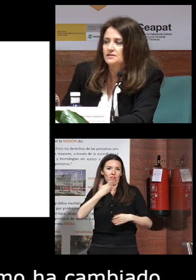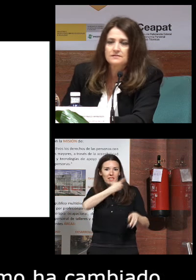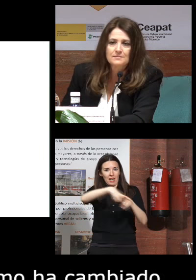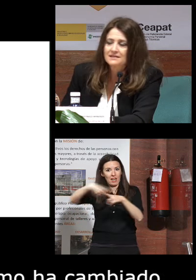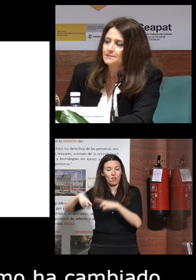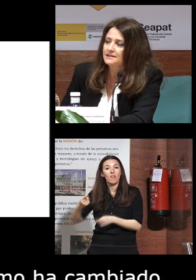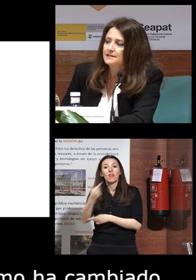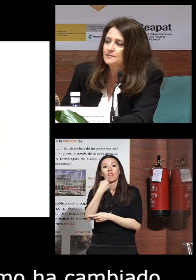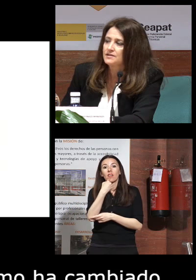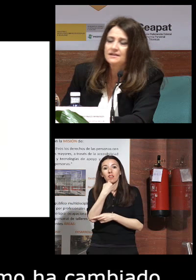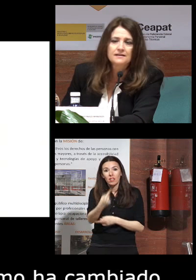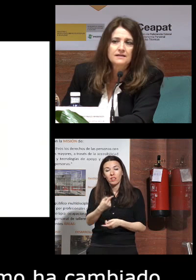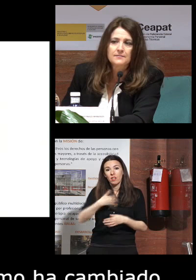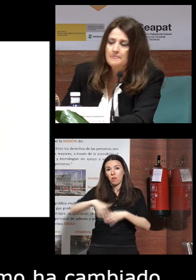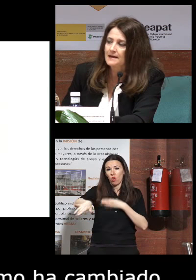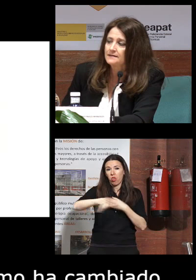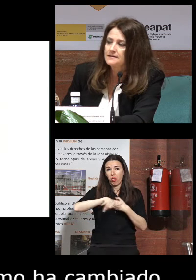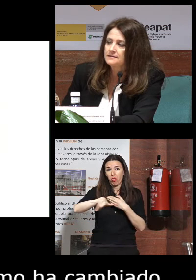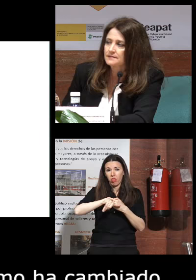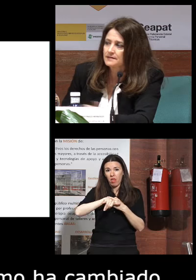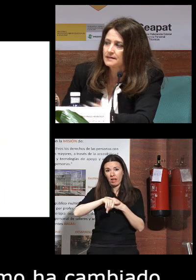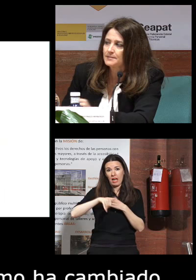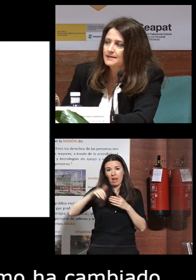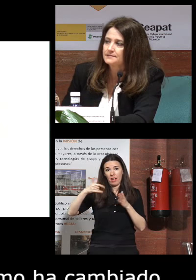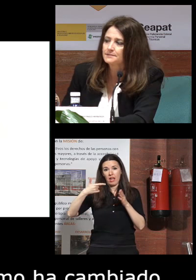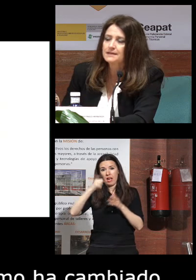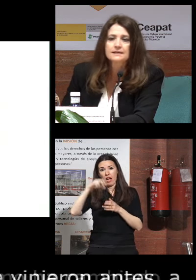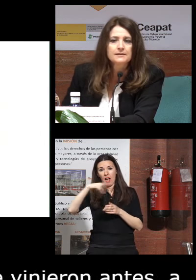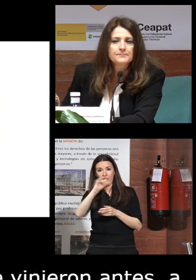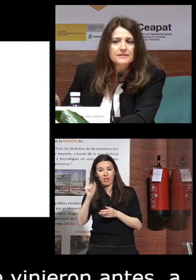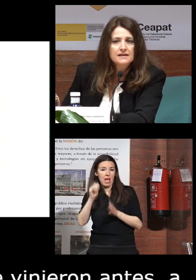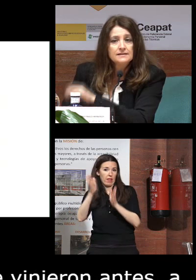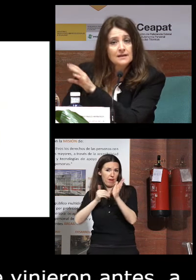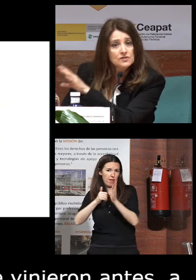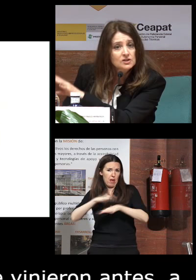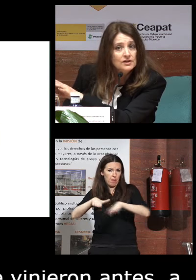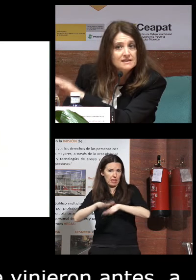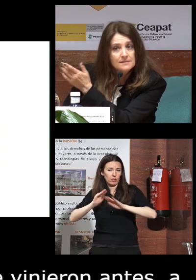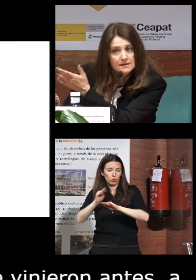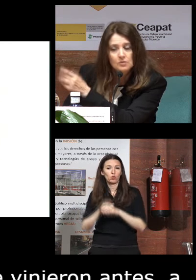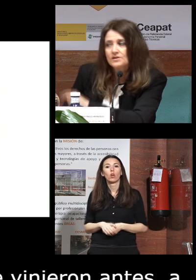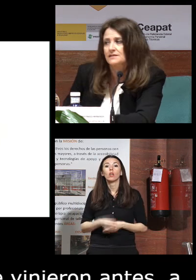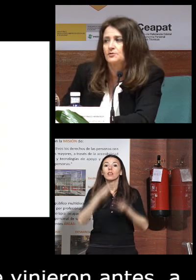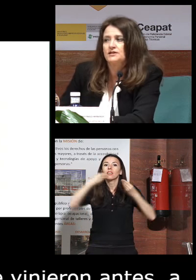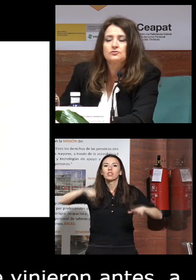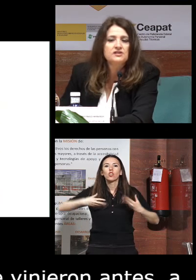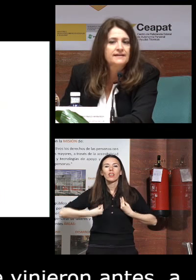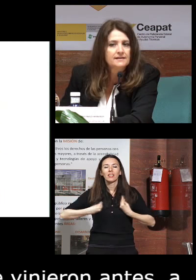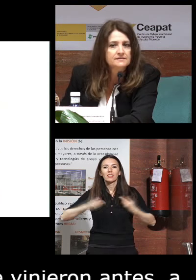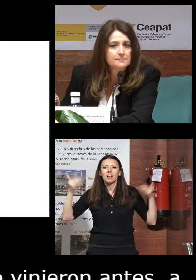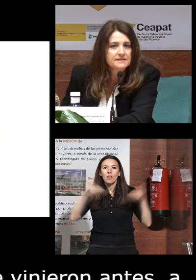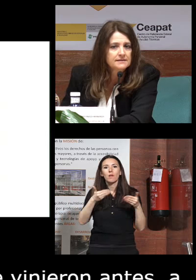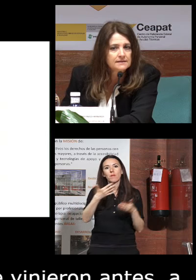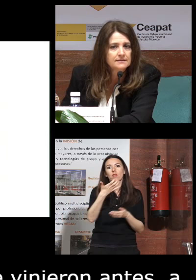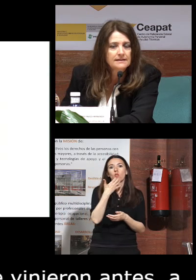hicimos en Simat de la Valdigna muy cerquita de Gandía cerca de la playa de Valencia centrados en historias de vida como este proyecto Gen